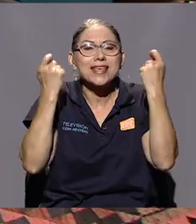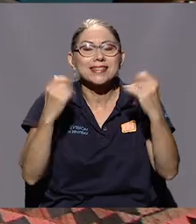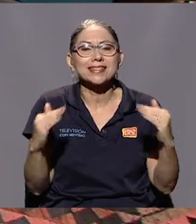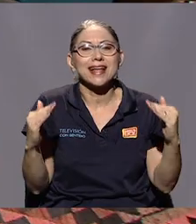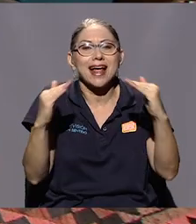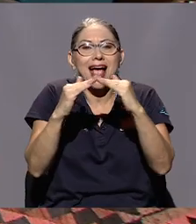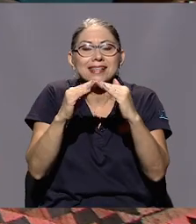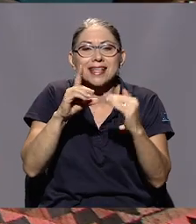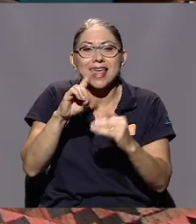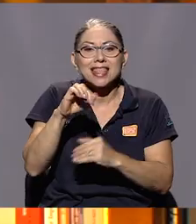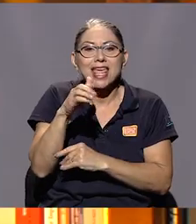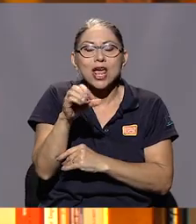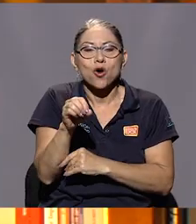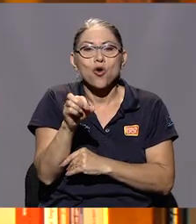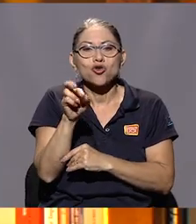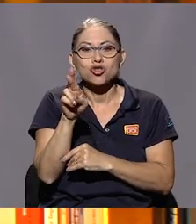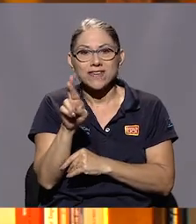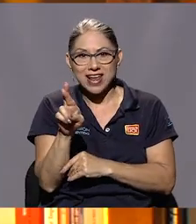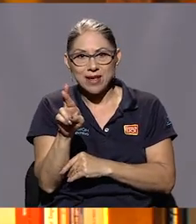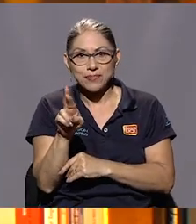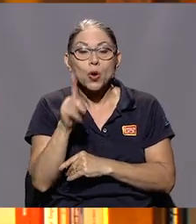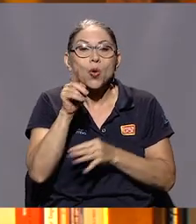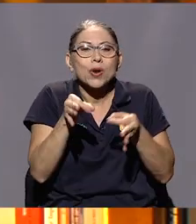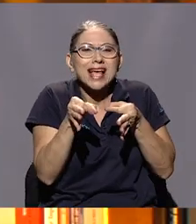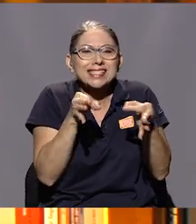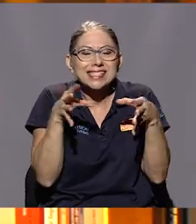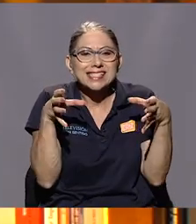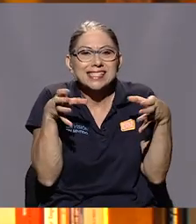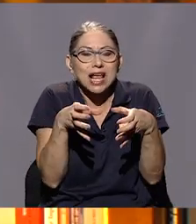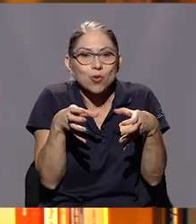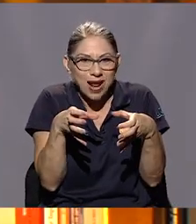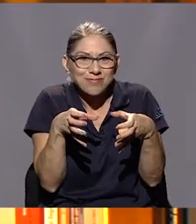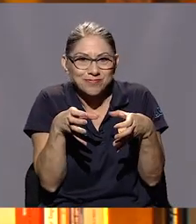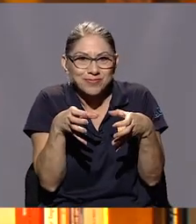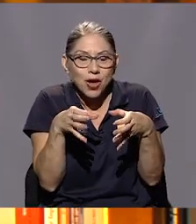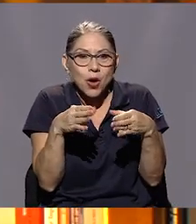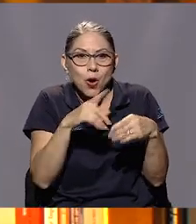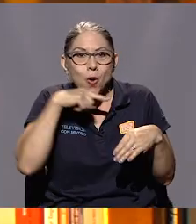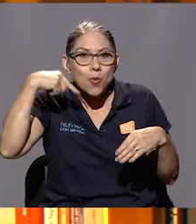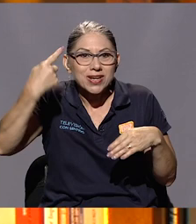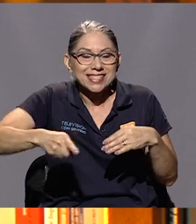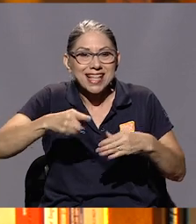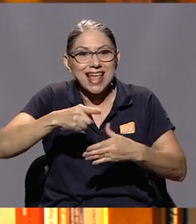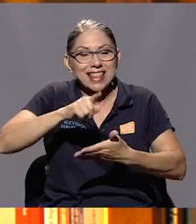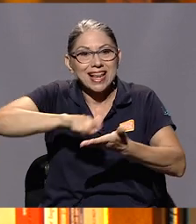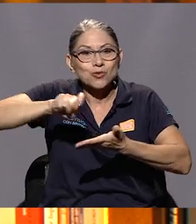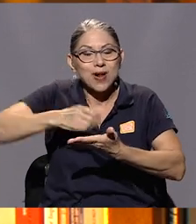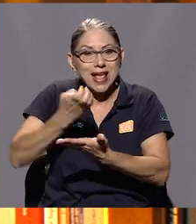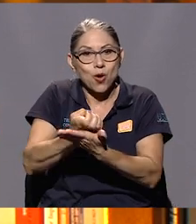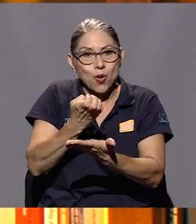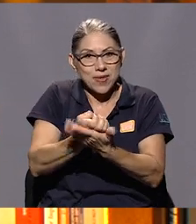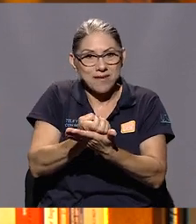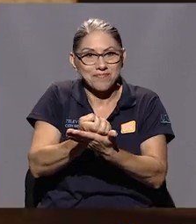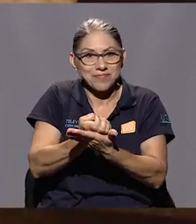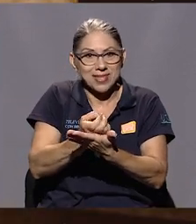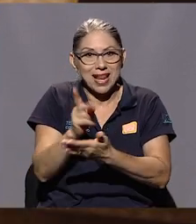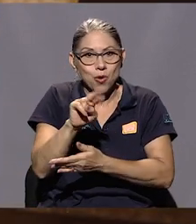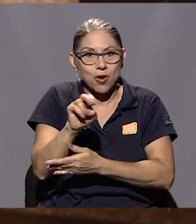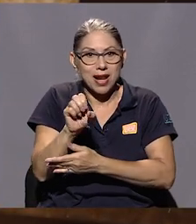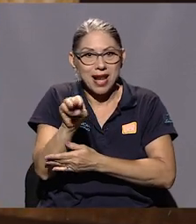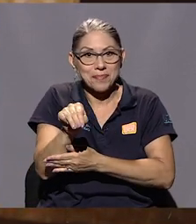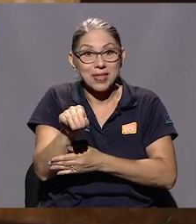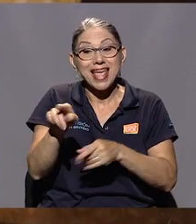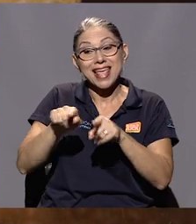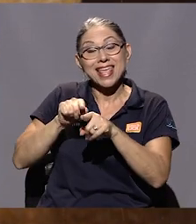en la casa de Diego Rivera, una célula comunista de la Escuela de Economía de la UNAM. Y a mi tío Raúl se le